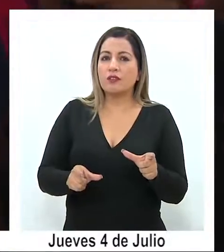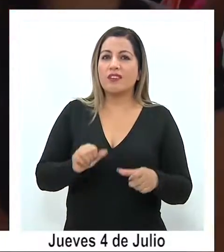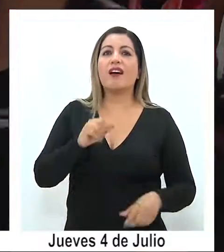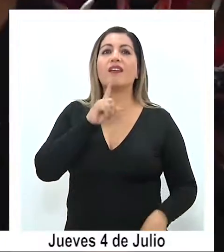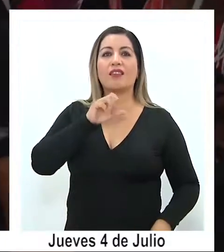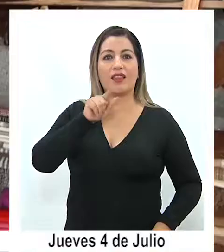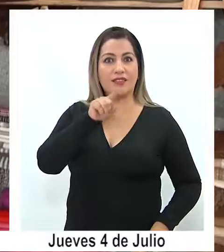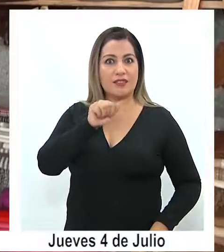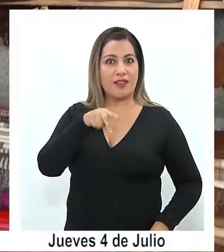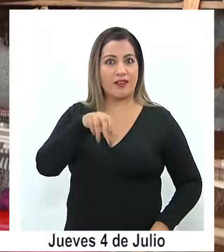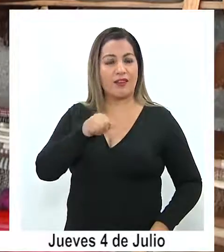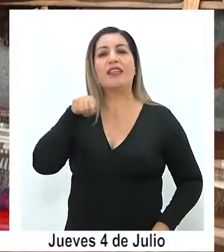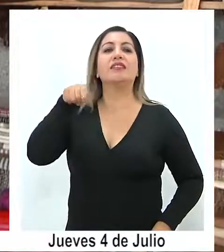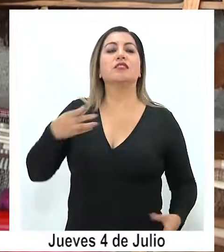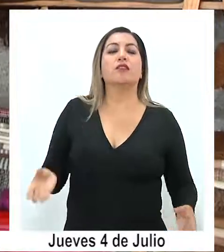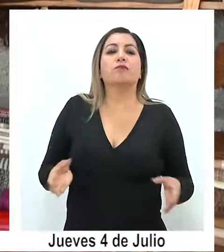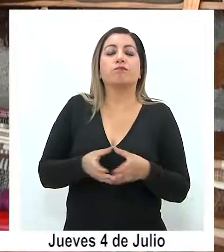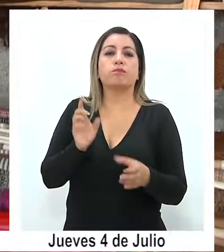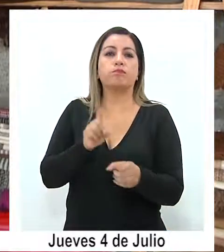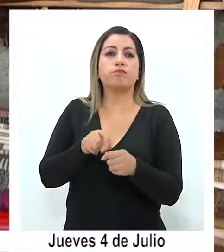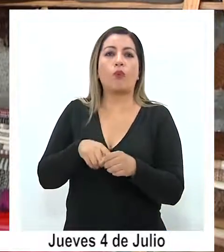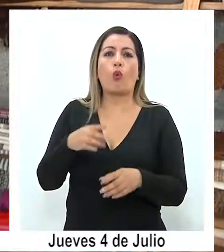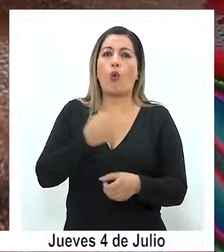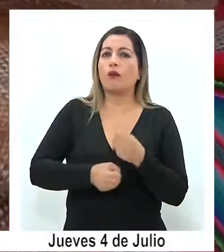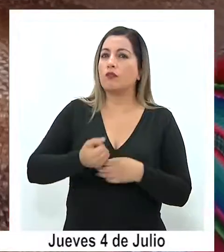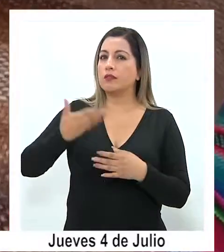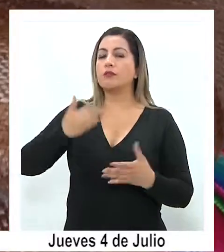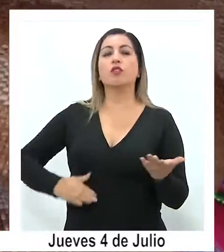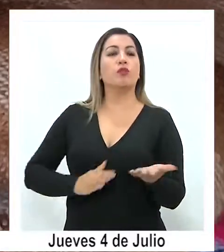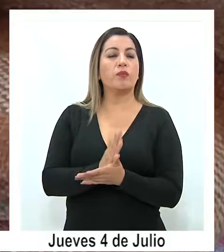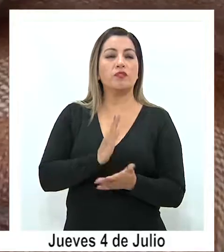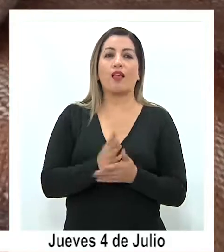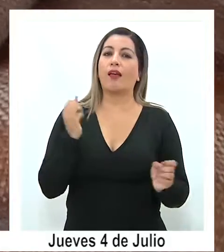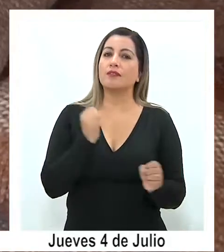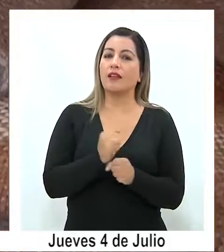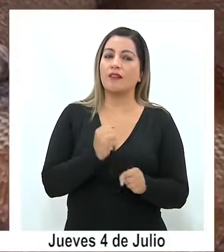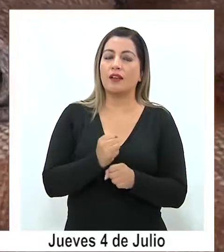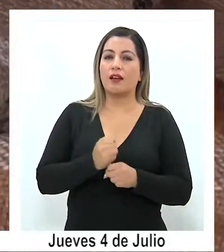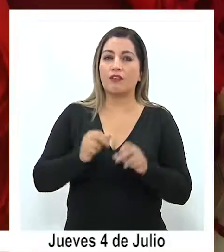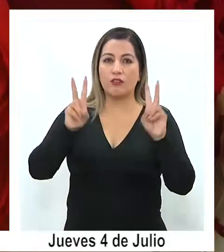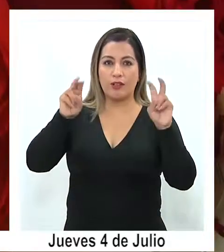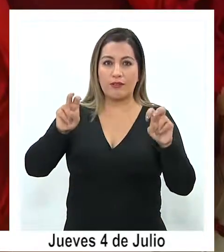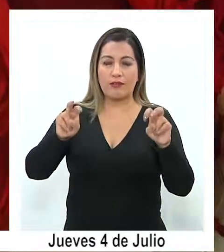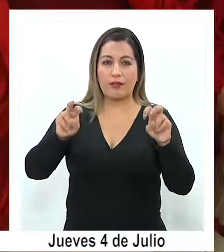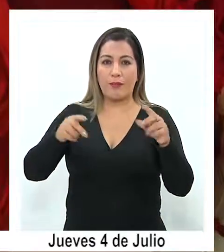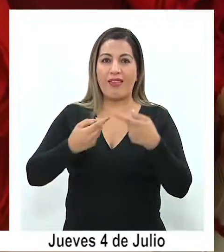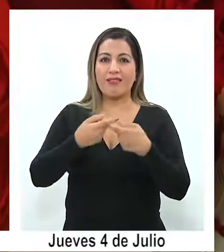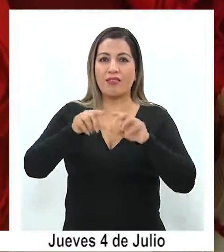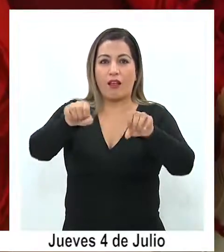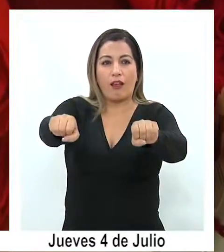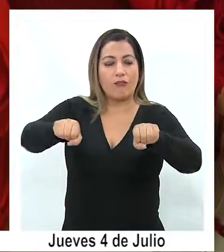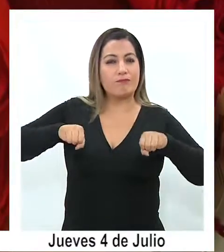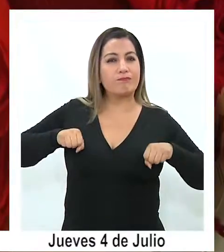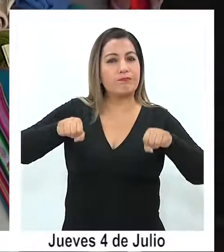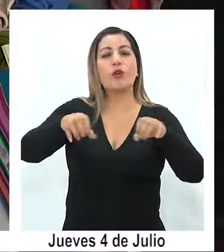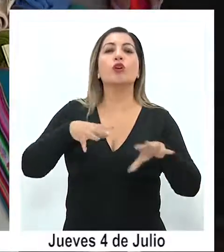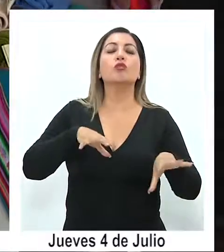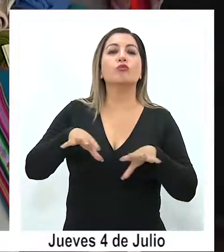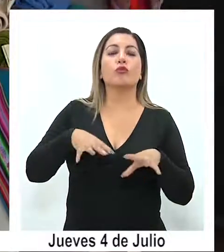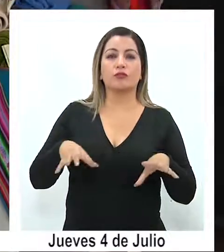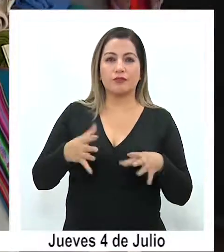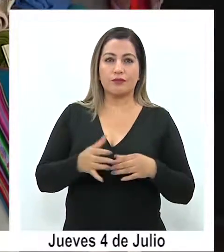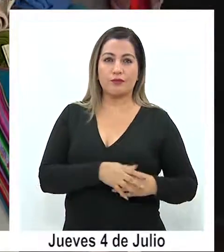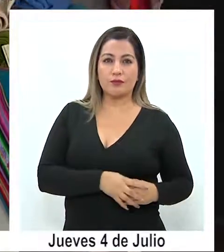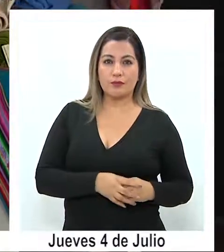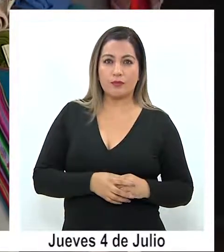se integran en el colectivo Amparo Lurata, que desde hace un par de años viene trabajando el tema de los telares y sus productos